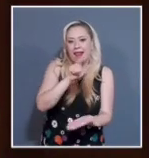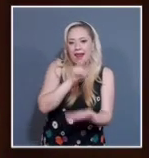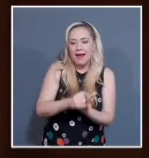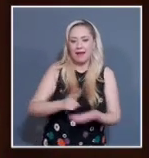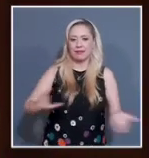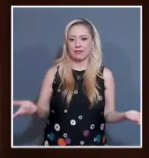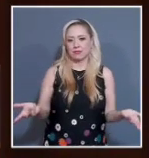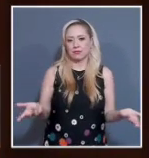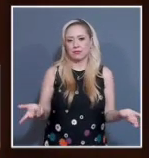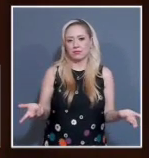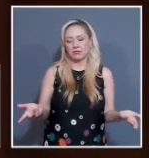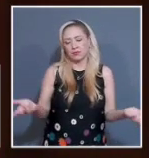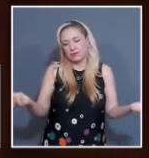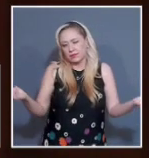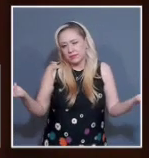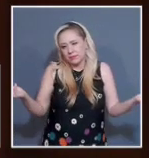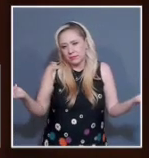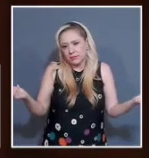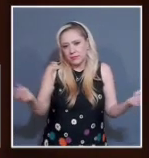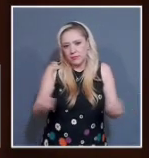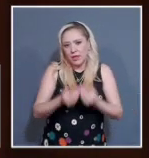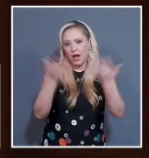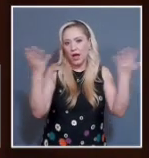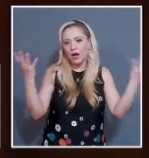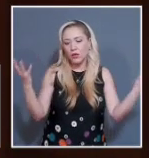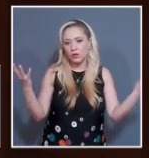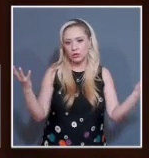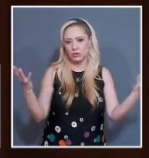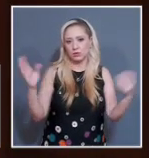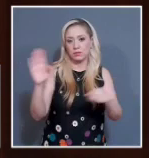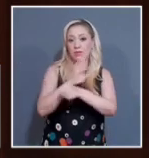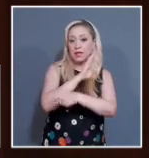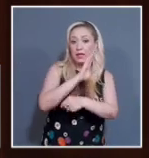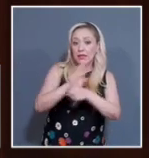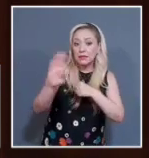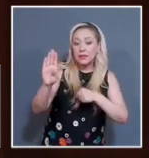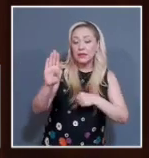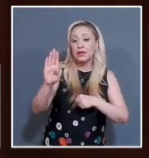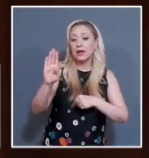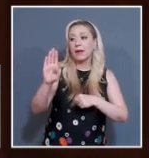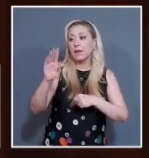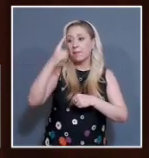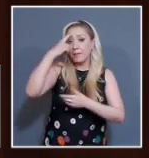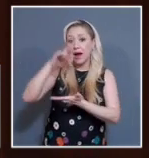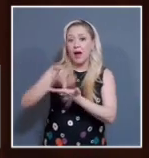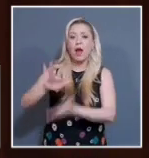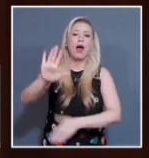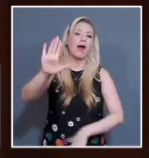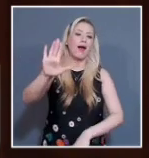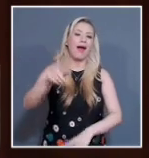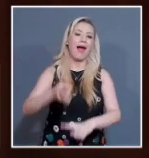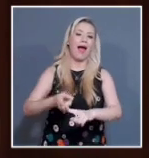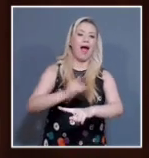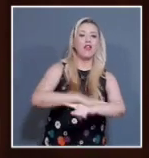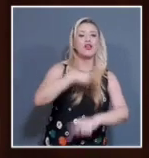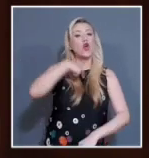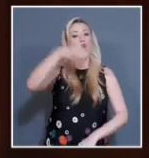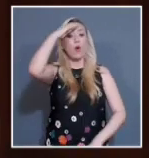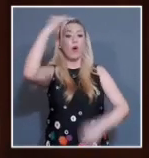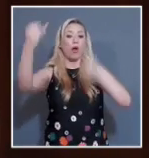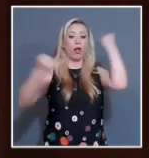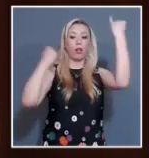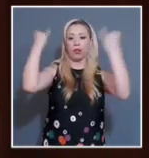que son benéficas o que son favorables es precalificar y dejar sin la